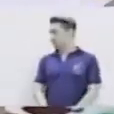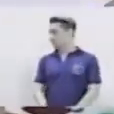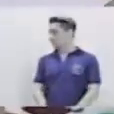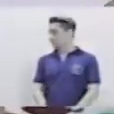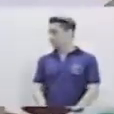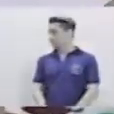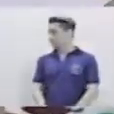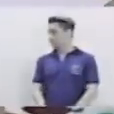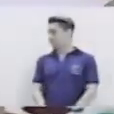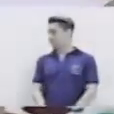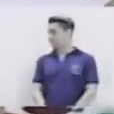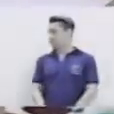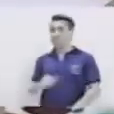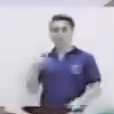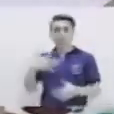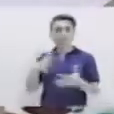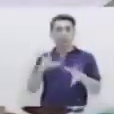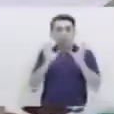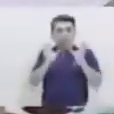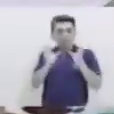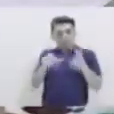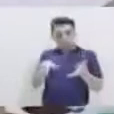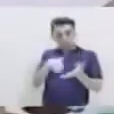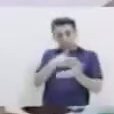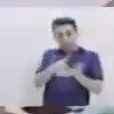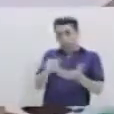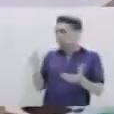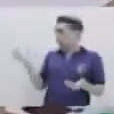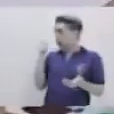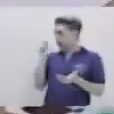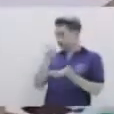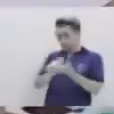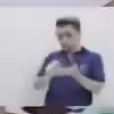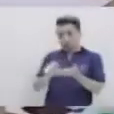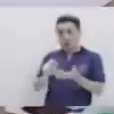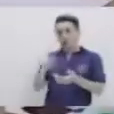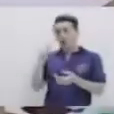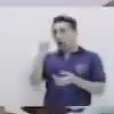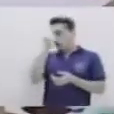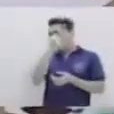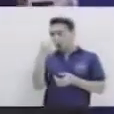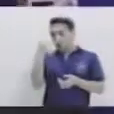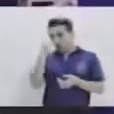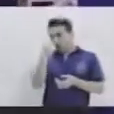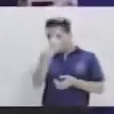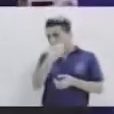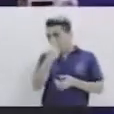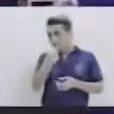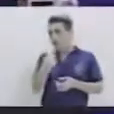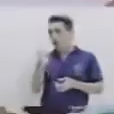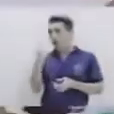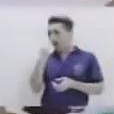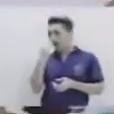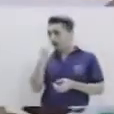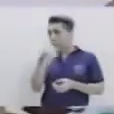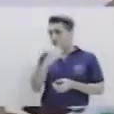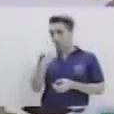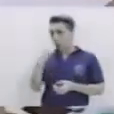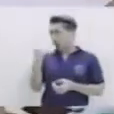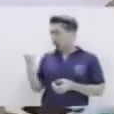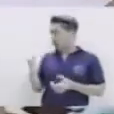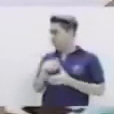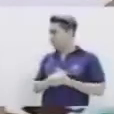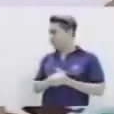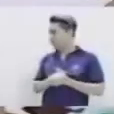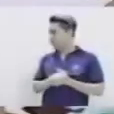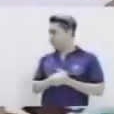ojitos de la ranita grande, su boca, su nariz y sus patitas. Y en las